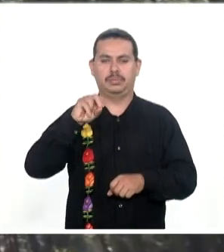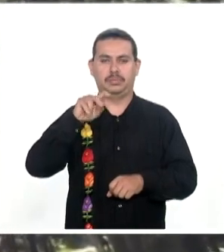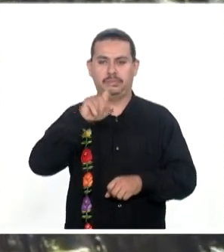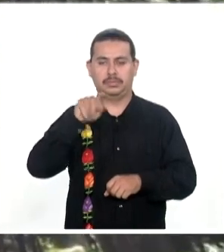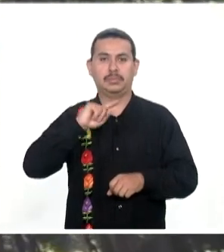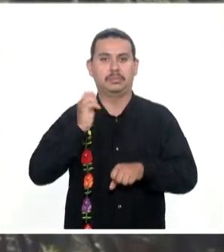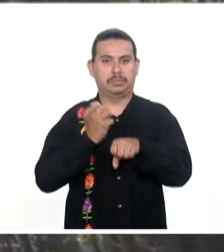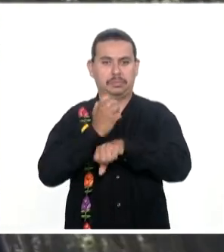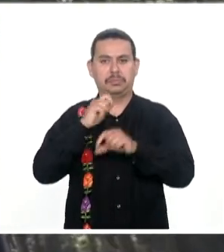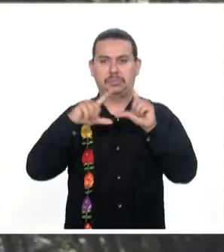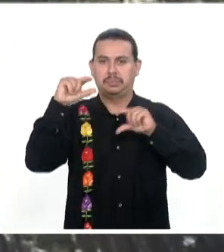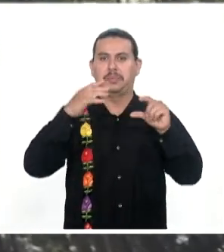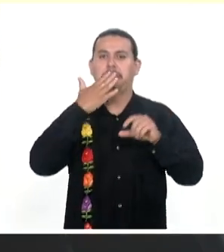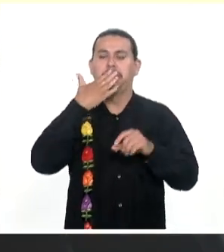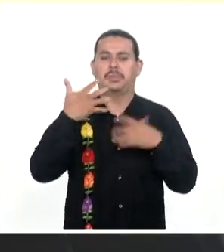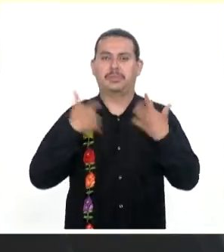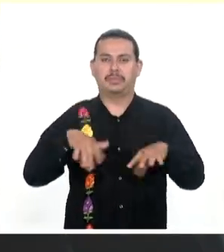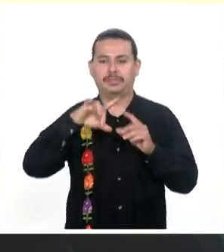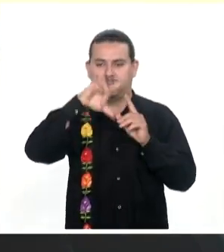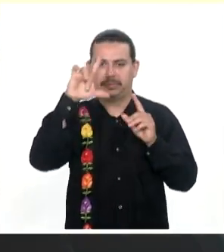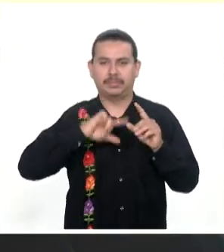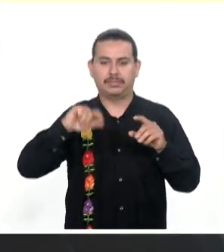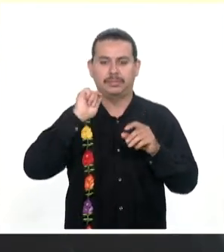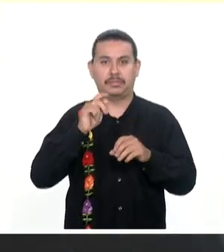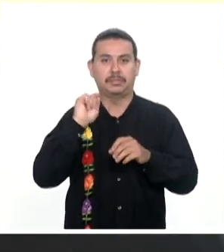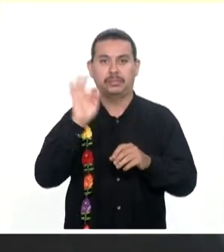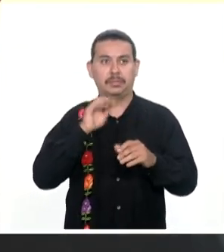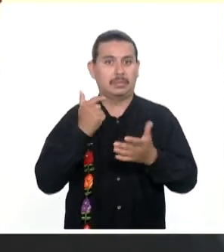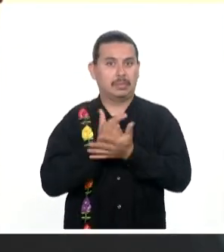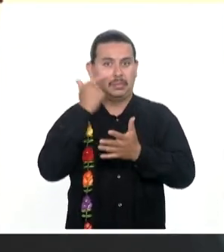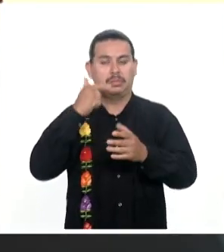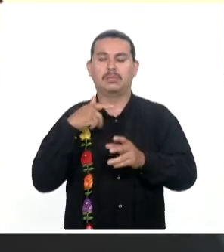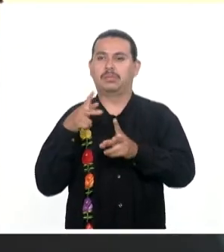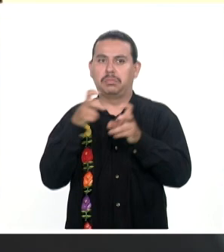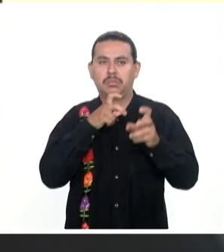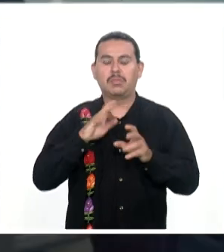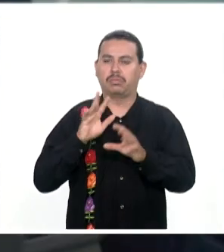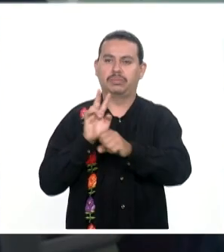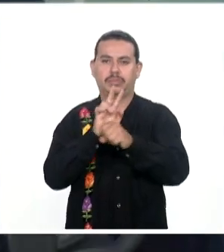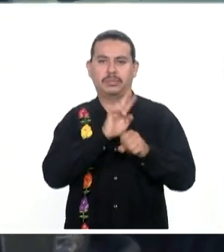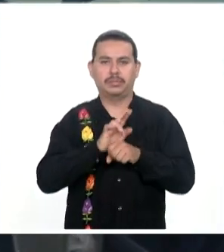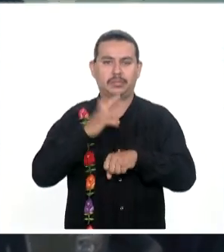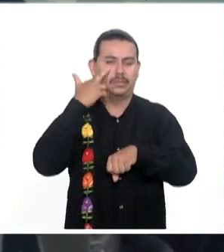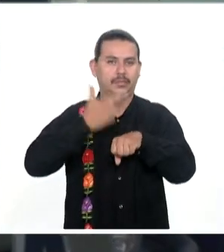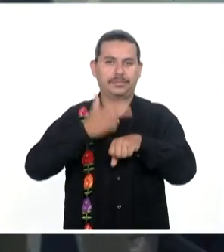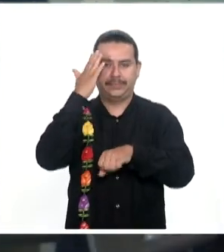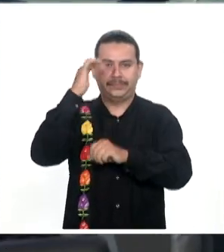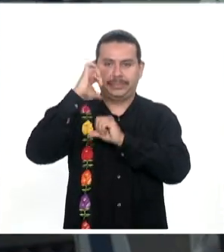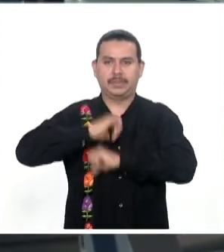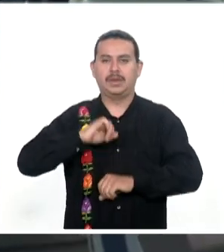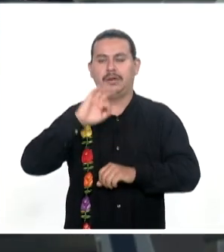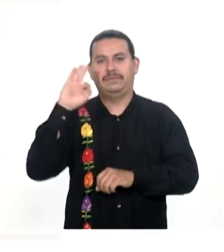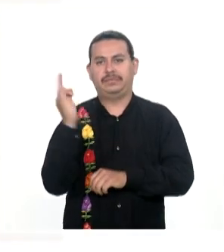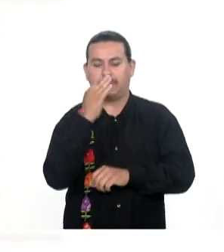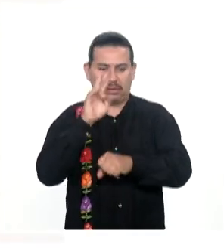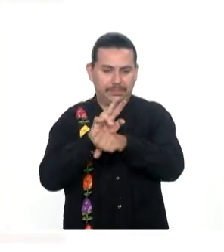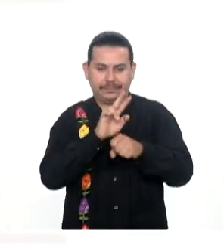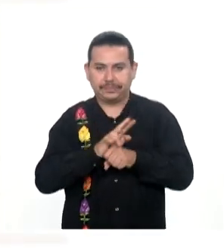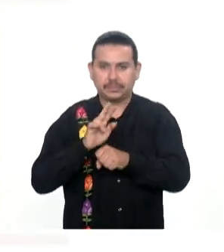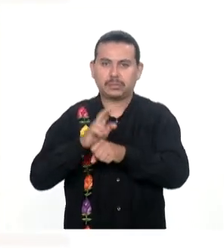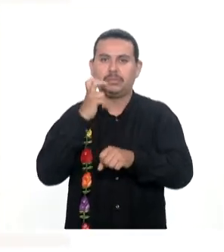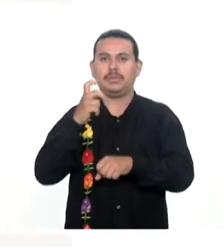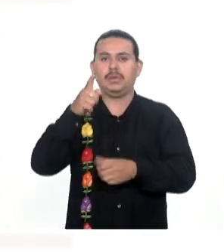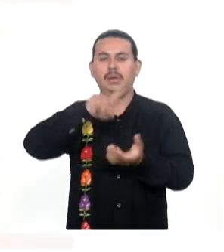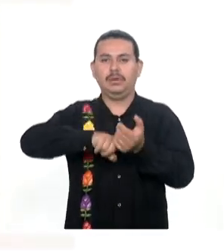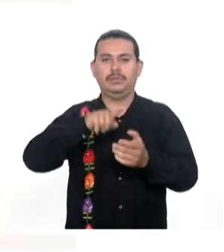estado Mejoró una posición En el ranking nacional De delitos de alto impacto Que emite el secretariado Ejecutivo de seguridad federal Derivado de